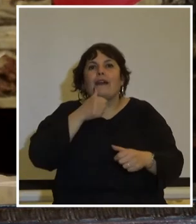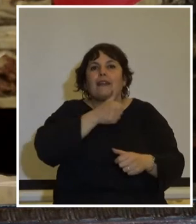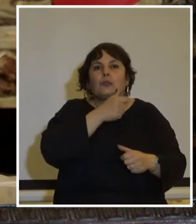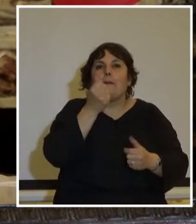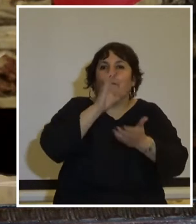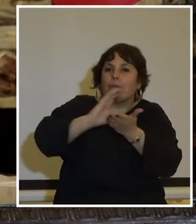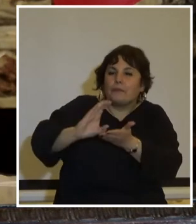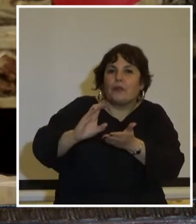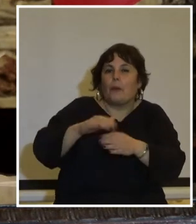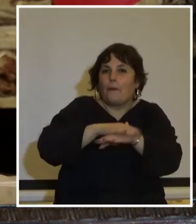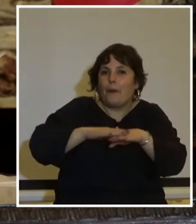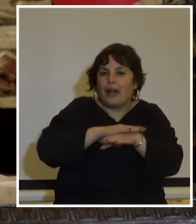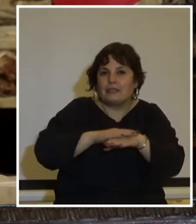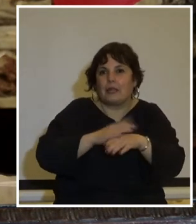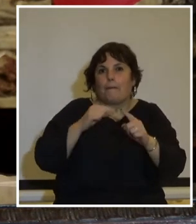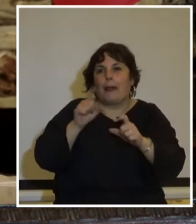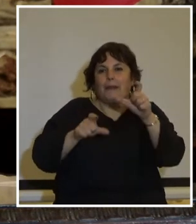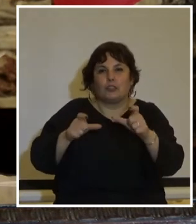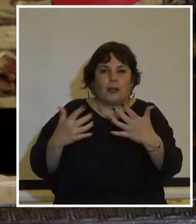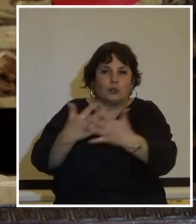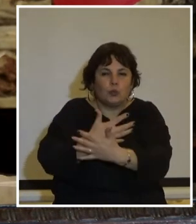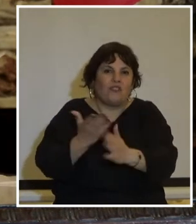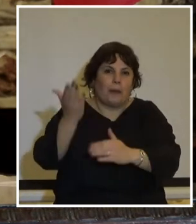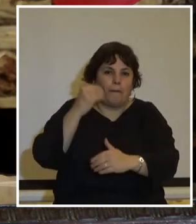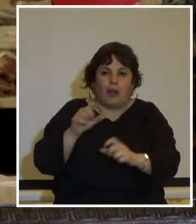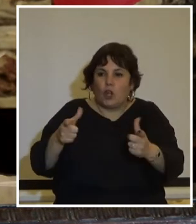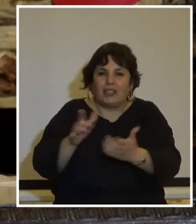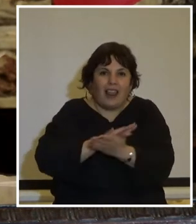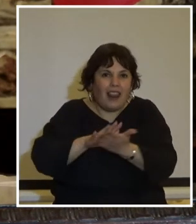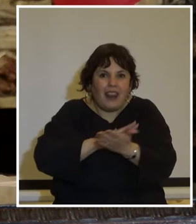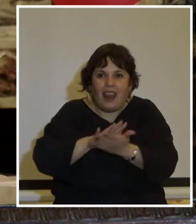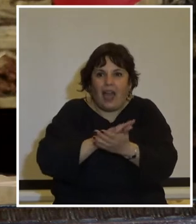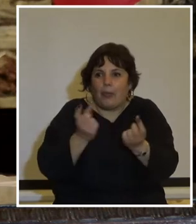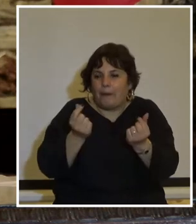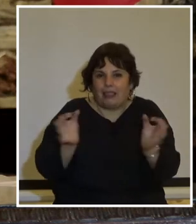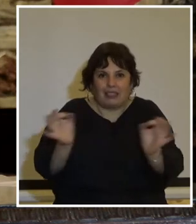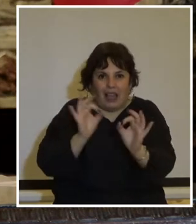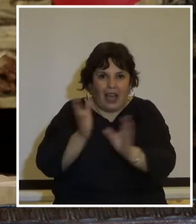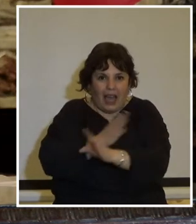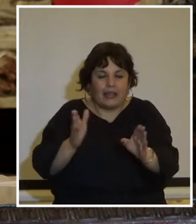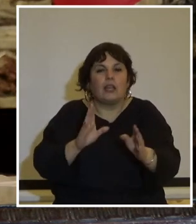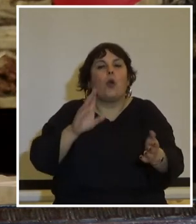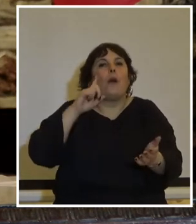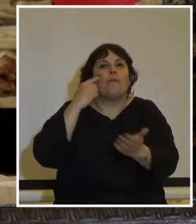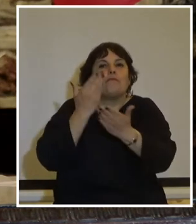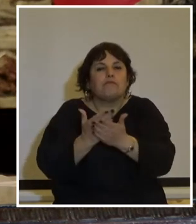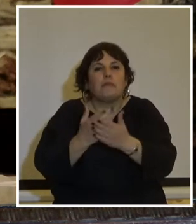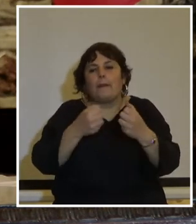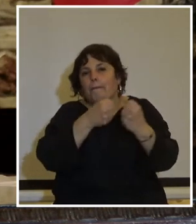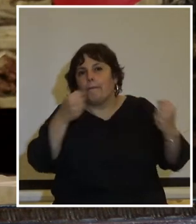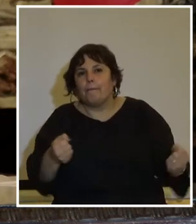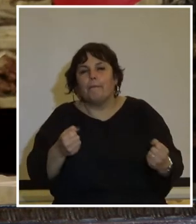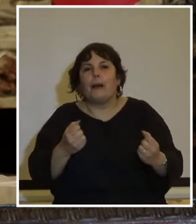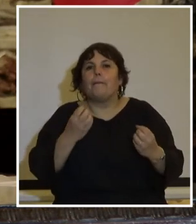básica transitoria para vastos sectores de la sociedad que se quedaron sin ningún tipo de ingresos una plataforma más extensa aún